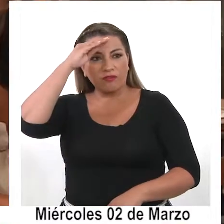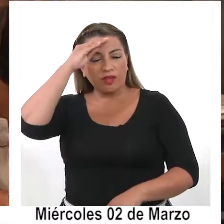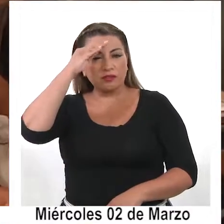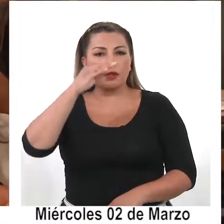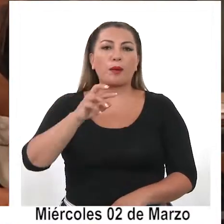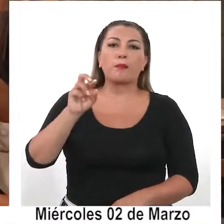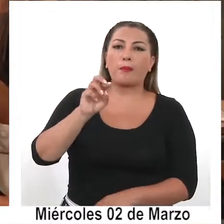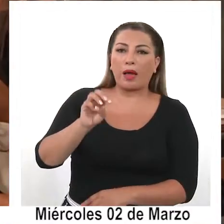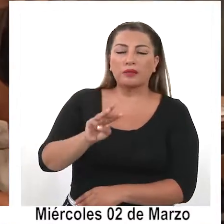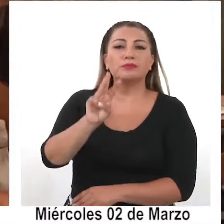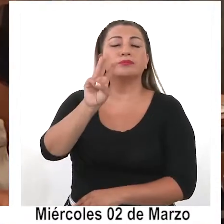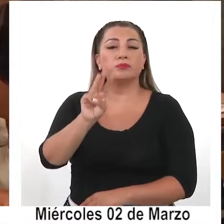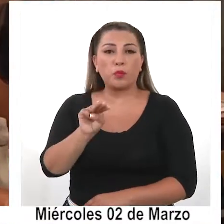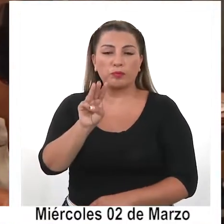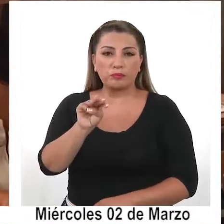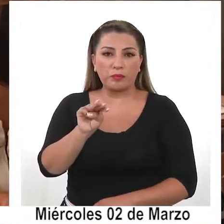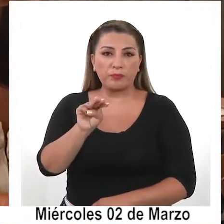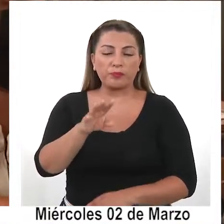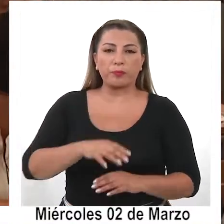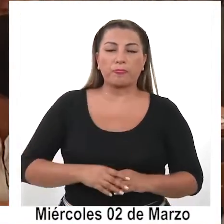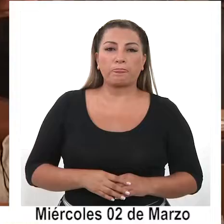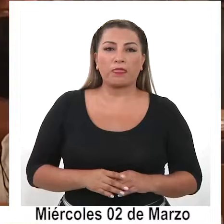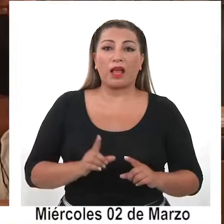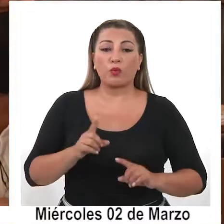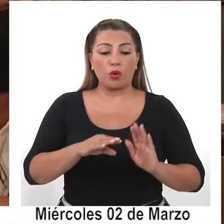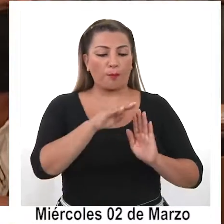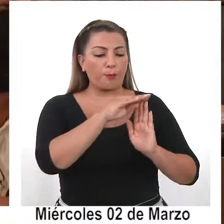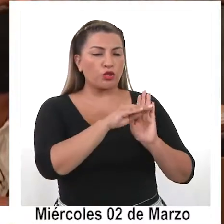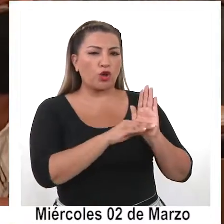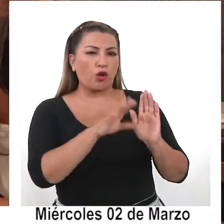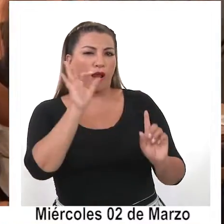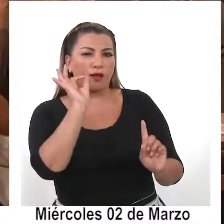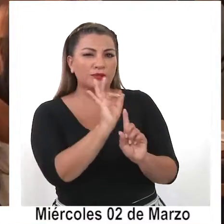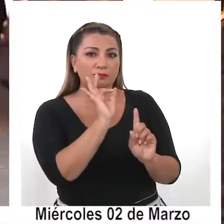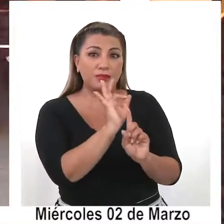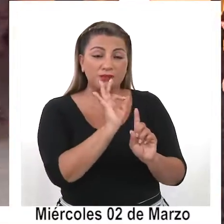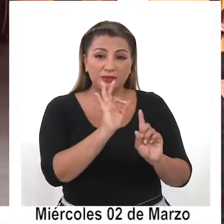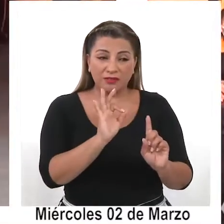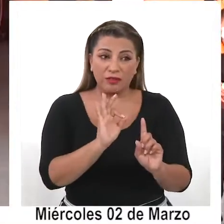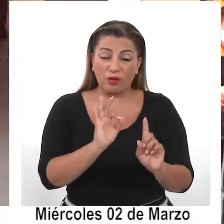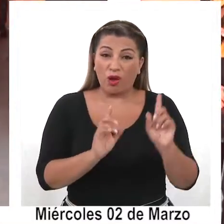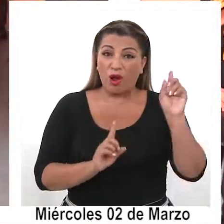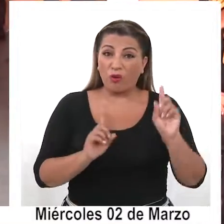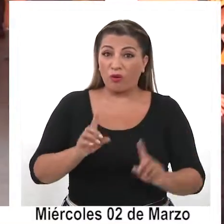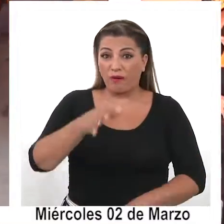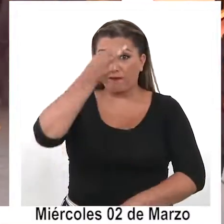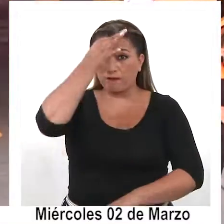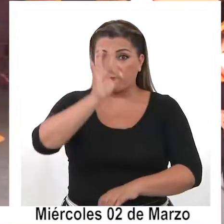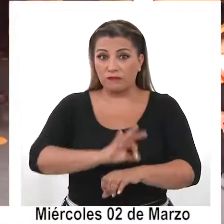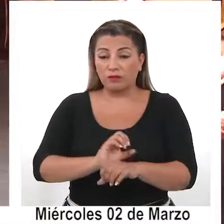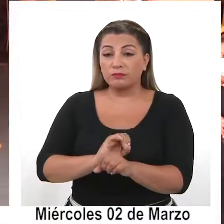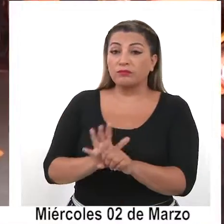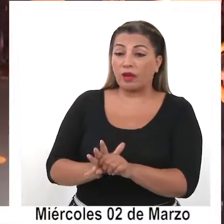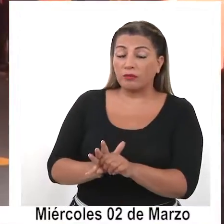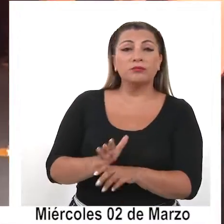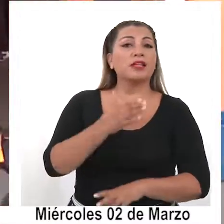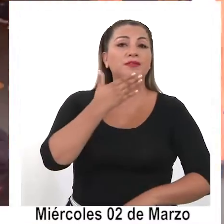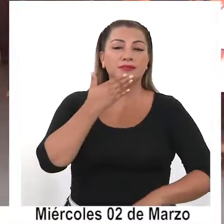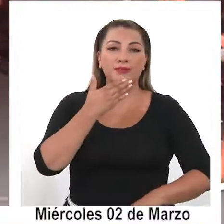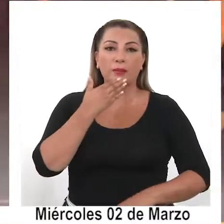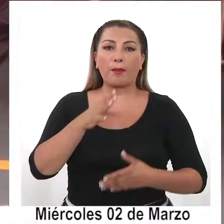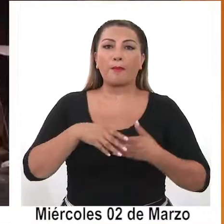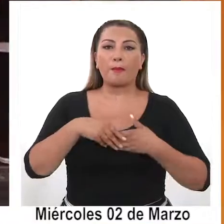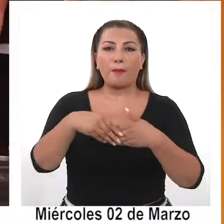parte de los apoderados, ya que existen protocolos específicos en caso de contagios, así como también